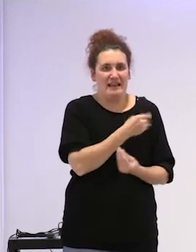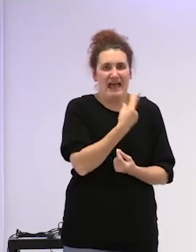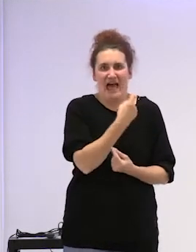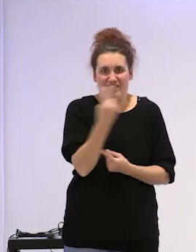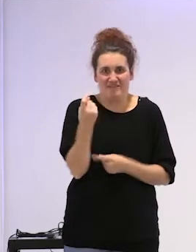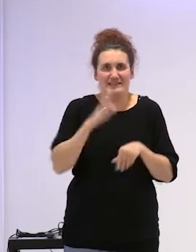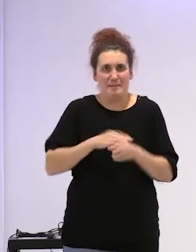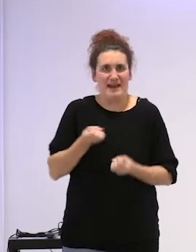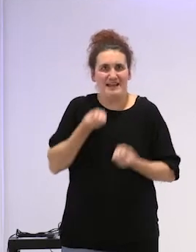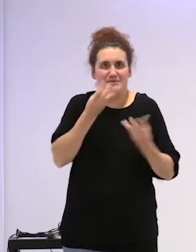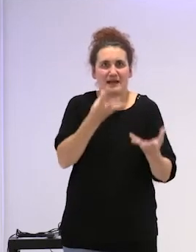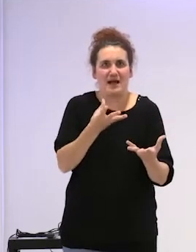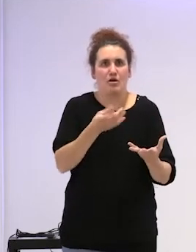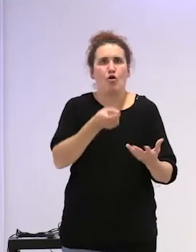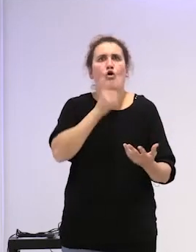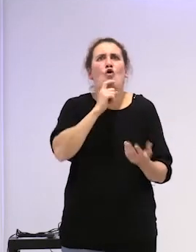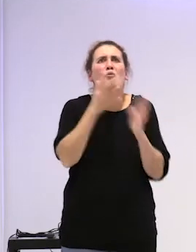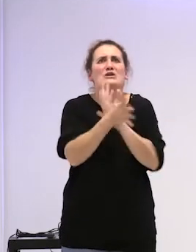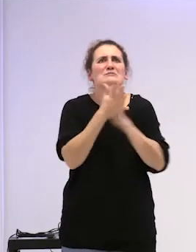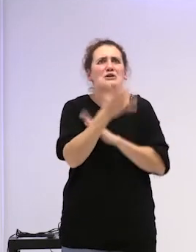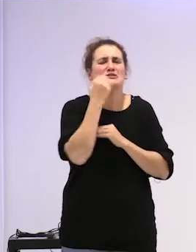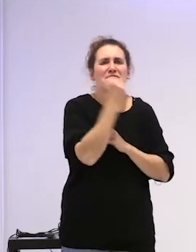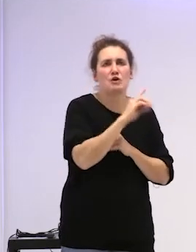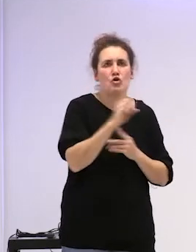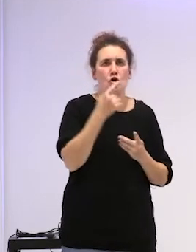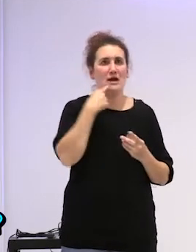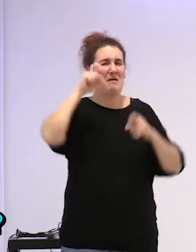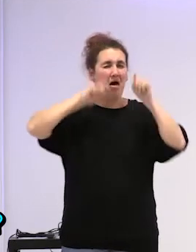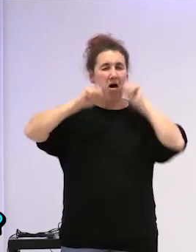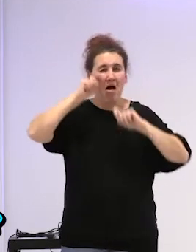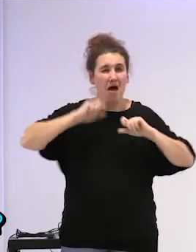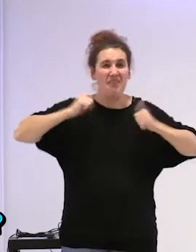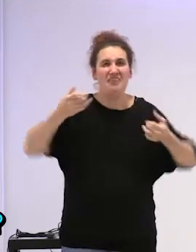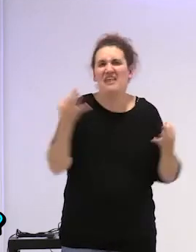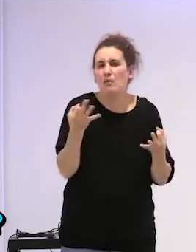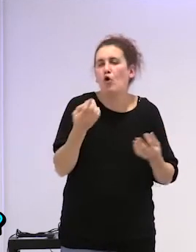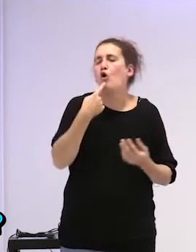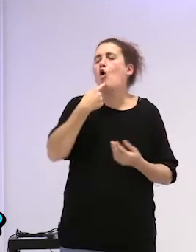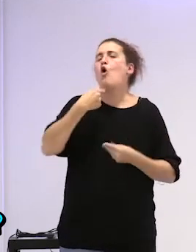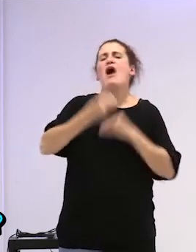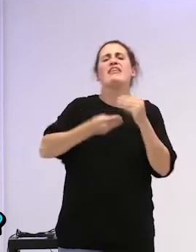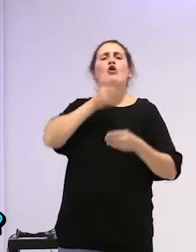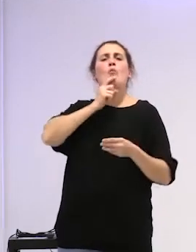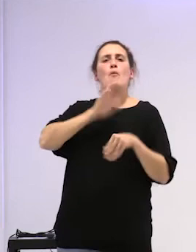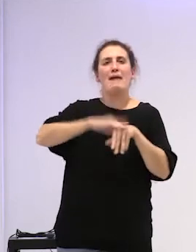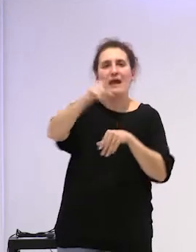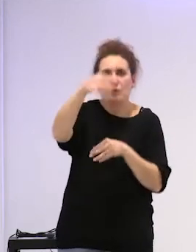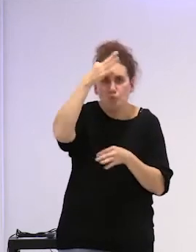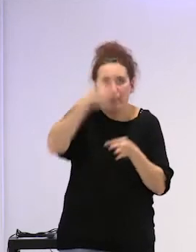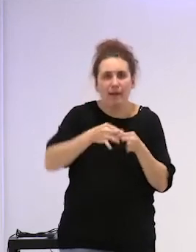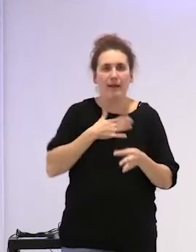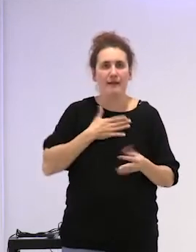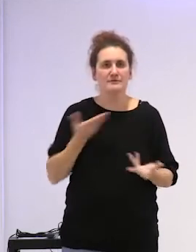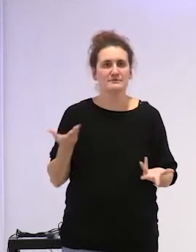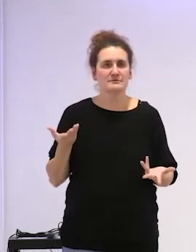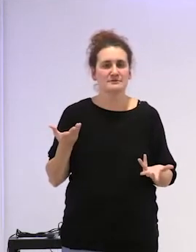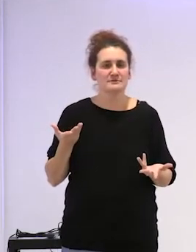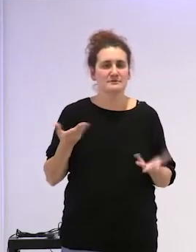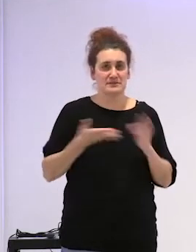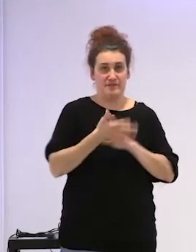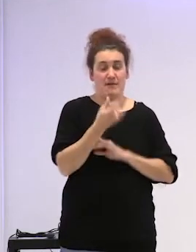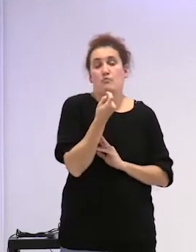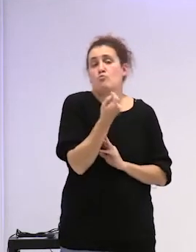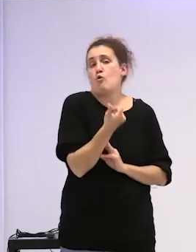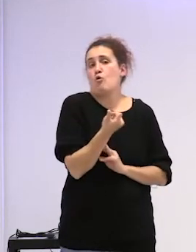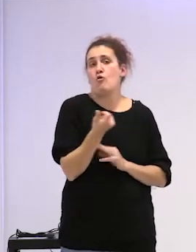si no es de una manera fría ¿qué hago? ¿me pongo a llorar aquí en medio? ¿qué es lo que tengo que hacer para que me creas? ¿no? y es un poco lo que